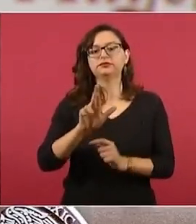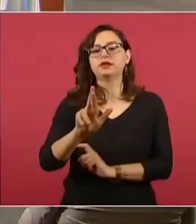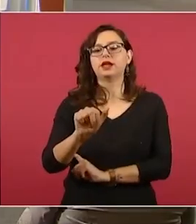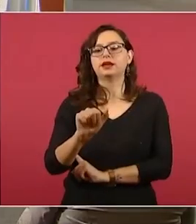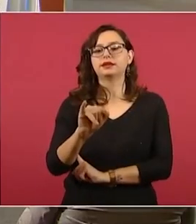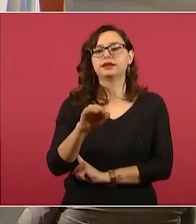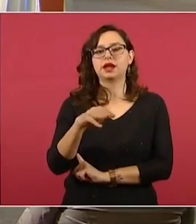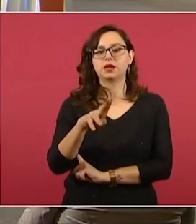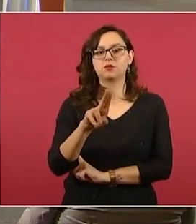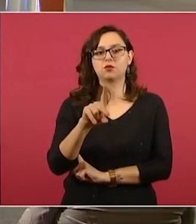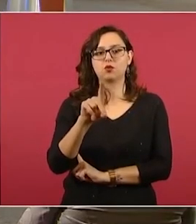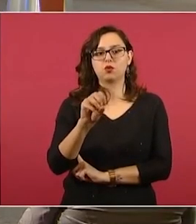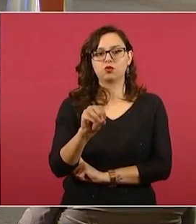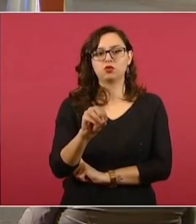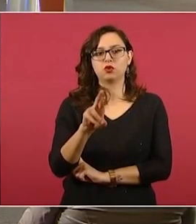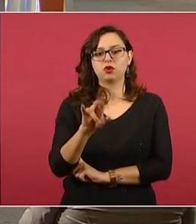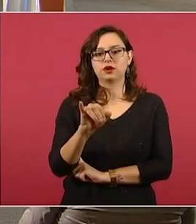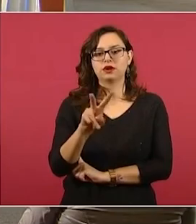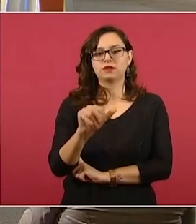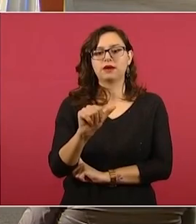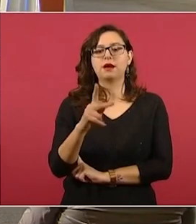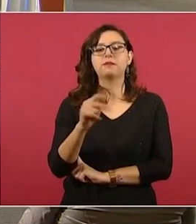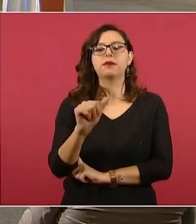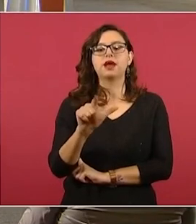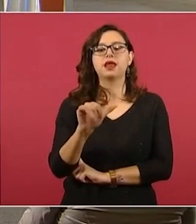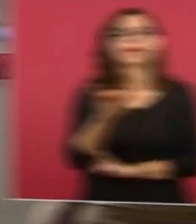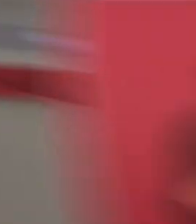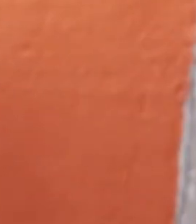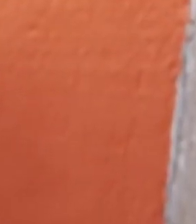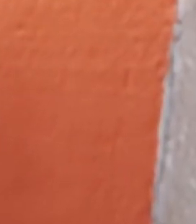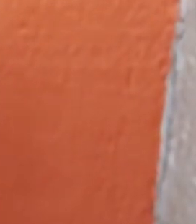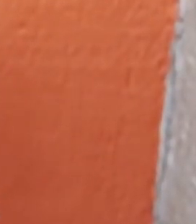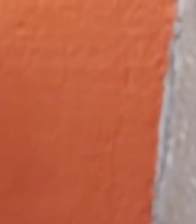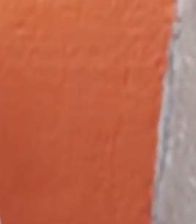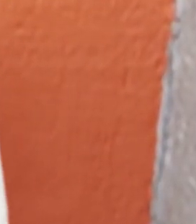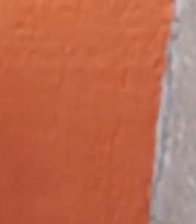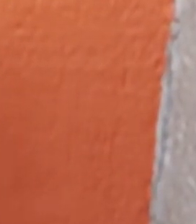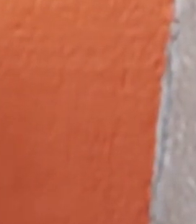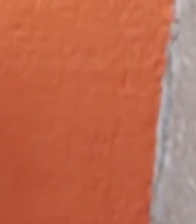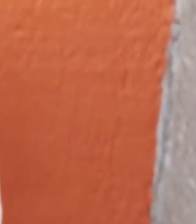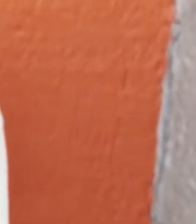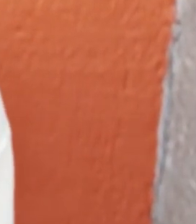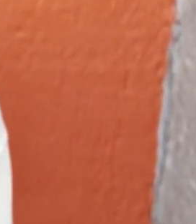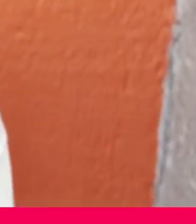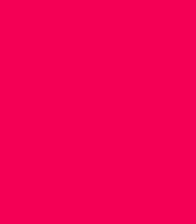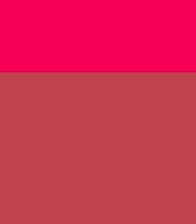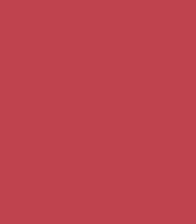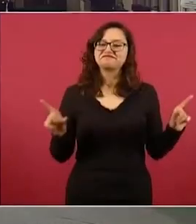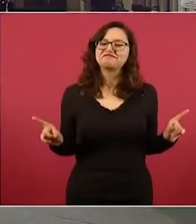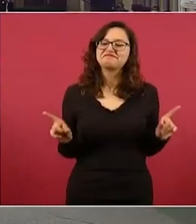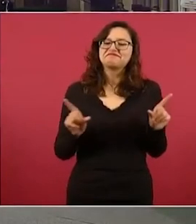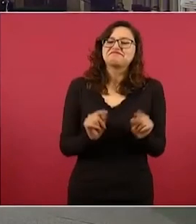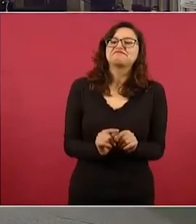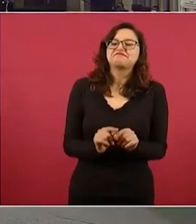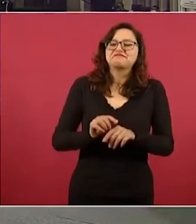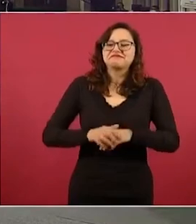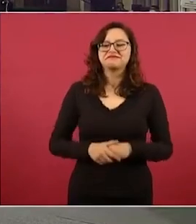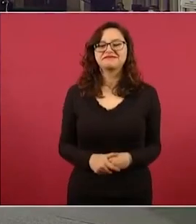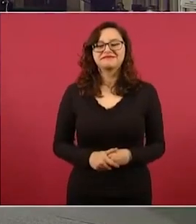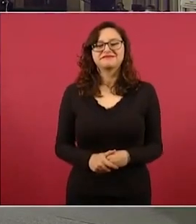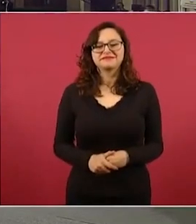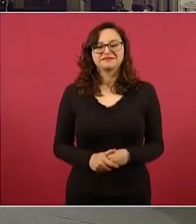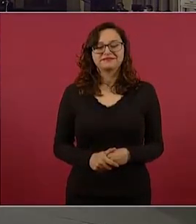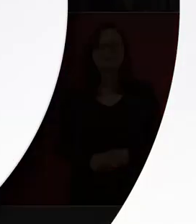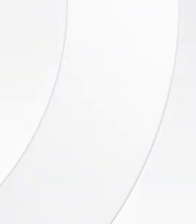Riva Palacio, que se ha ganado a pulso un lugar en esta sección. Solo por Regeneración MX. Entonces, ¿cuánto, señor